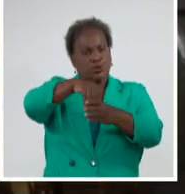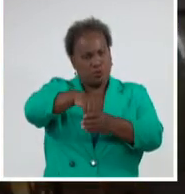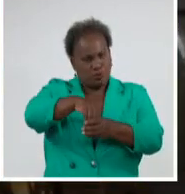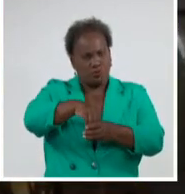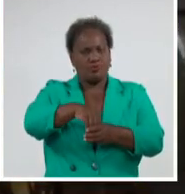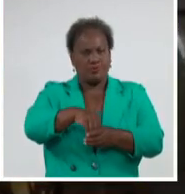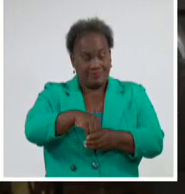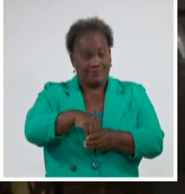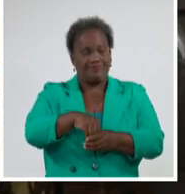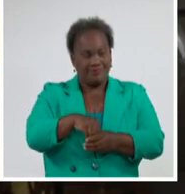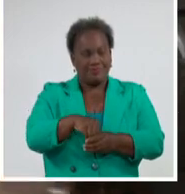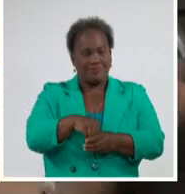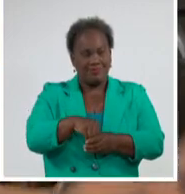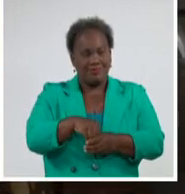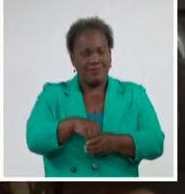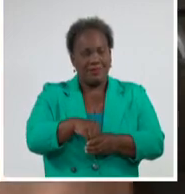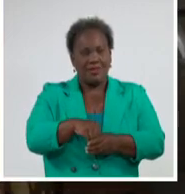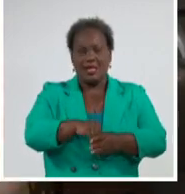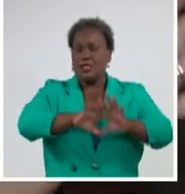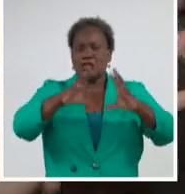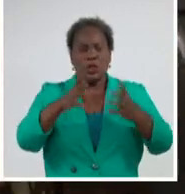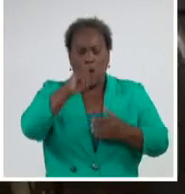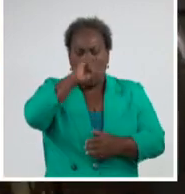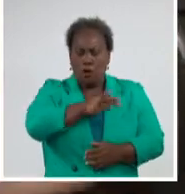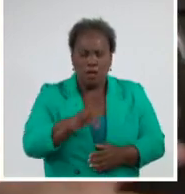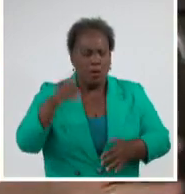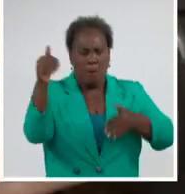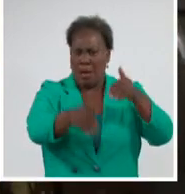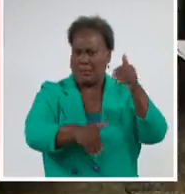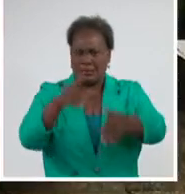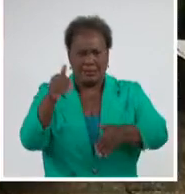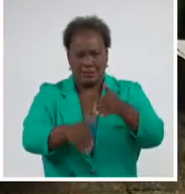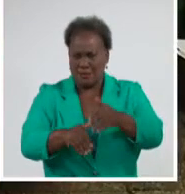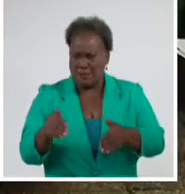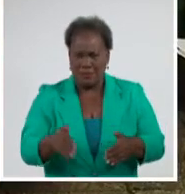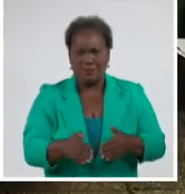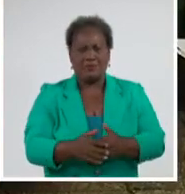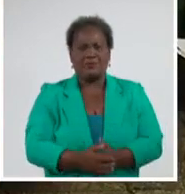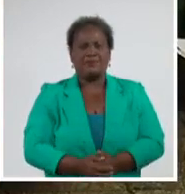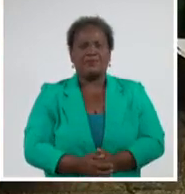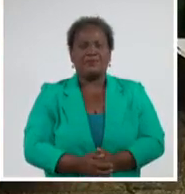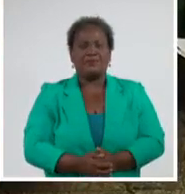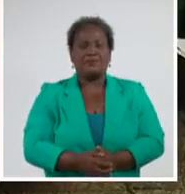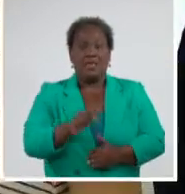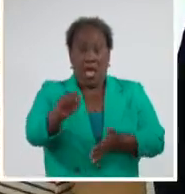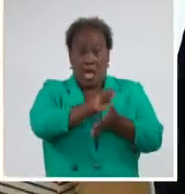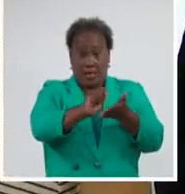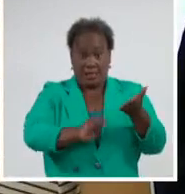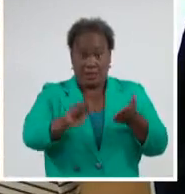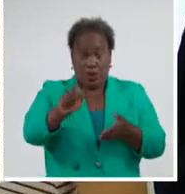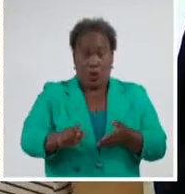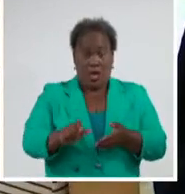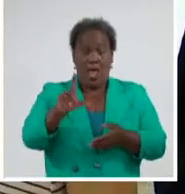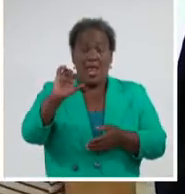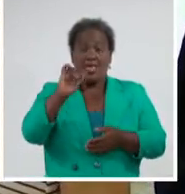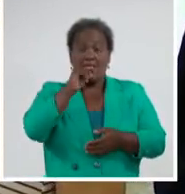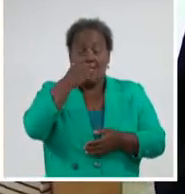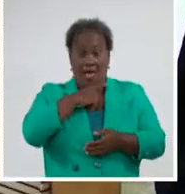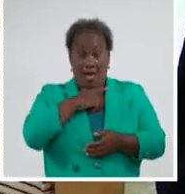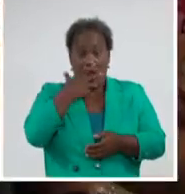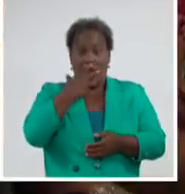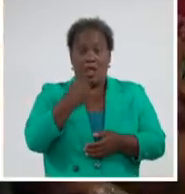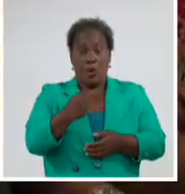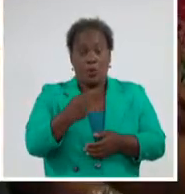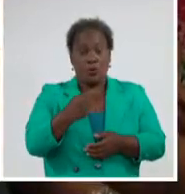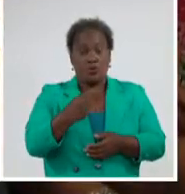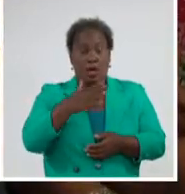que llegue a toda la infancia posible, a todos los niños. A esta escritora no solo le entusiasma su